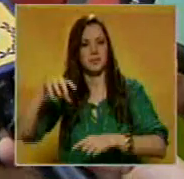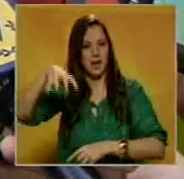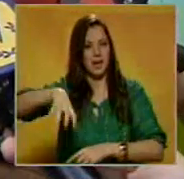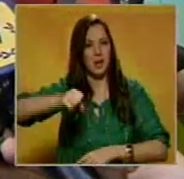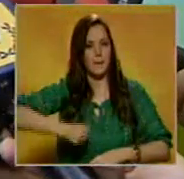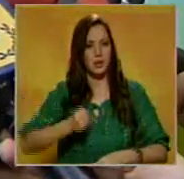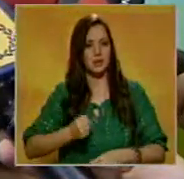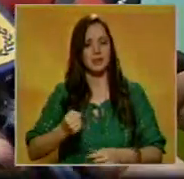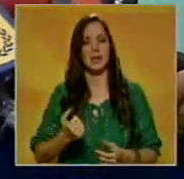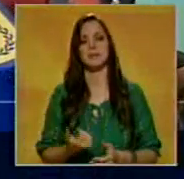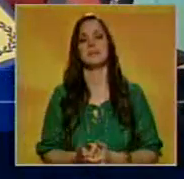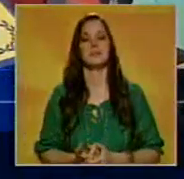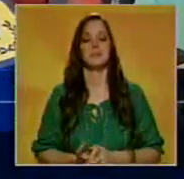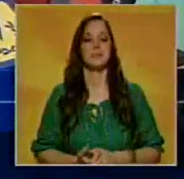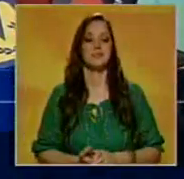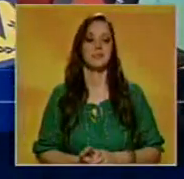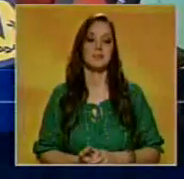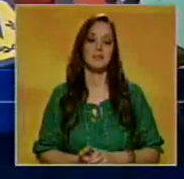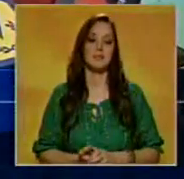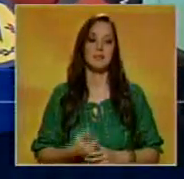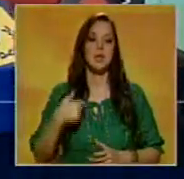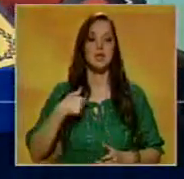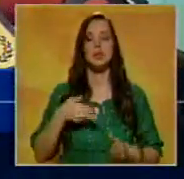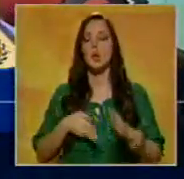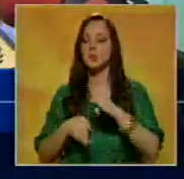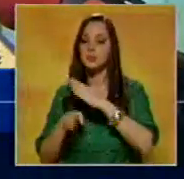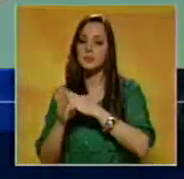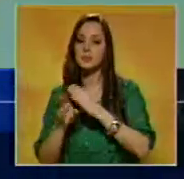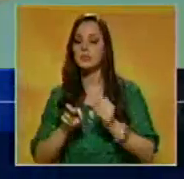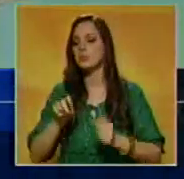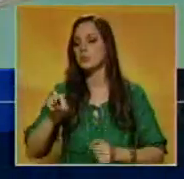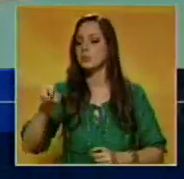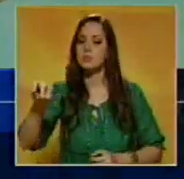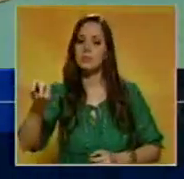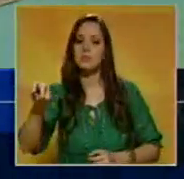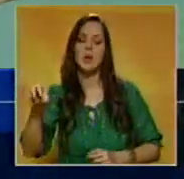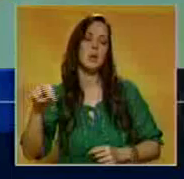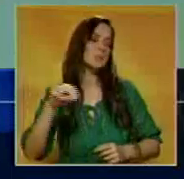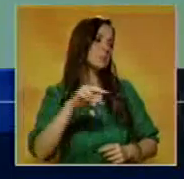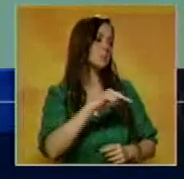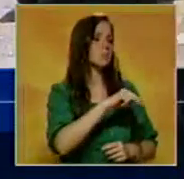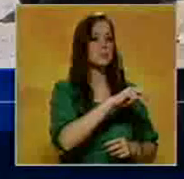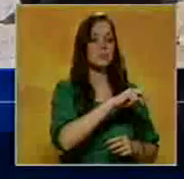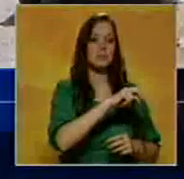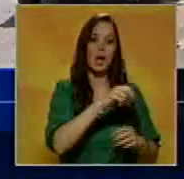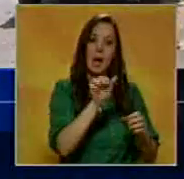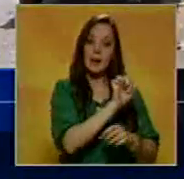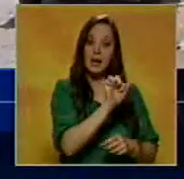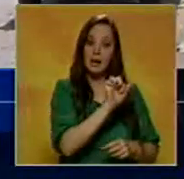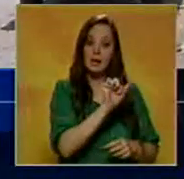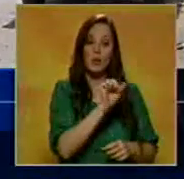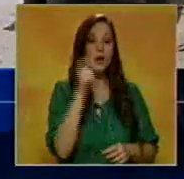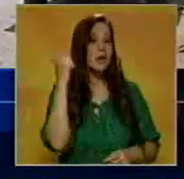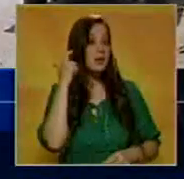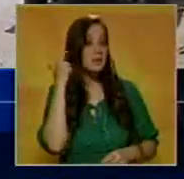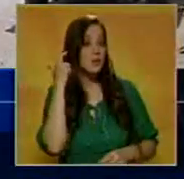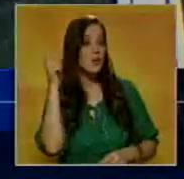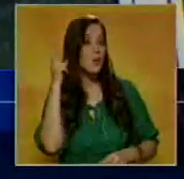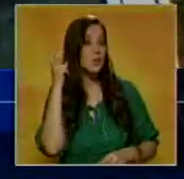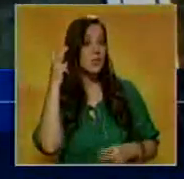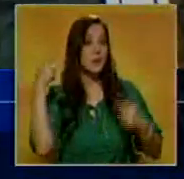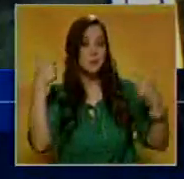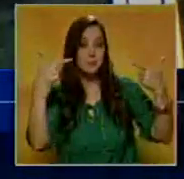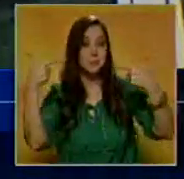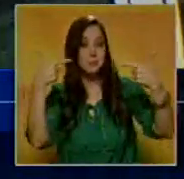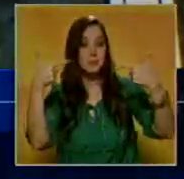Entonces bueno, pues regresé al carro, regresé a mi trabajo y bueno, en el momento se presentó el suceso.